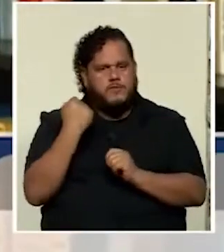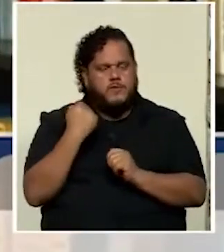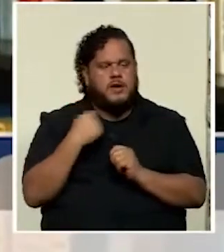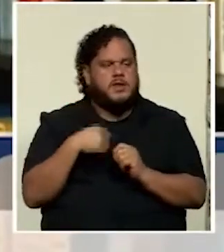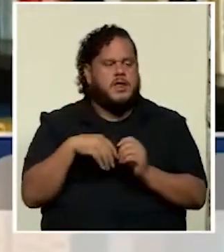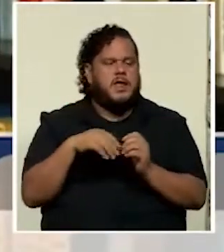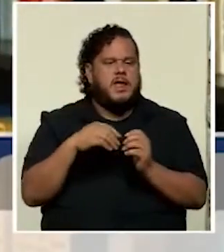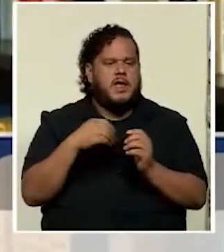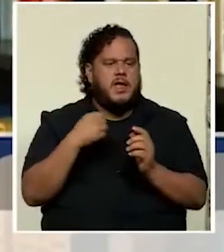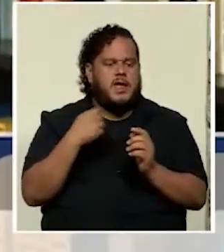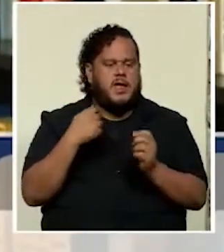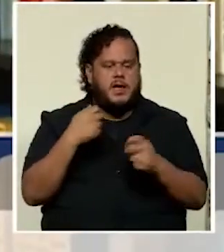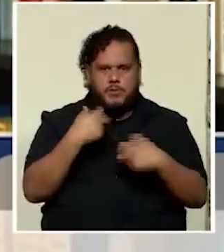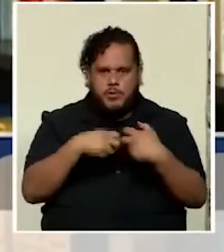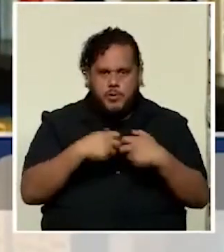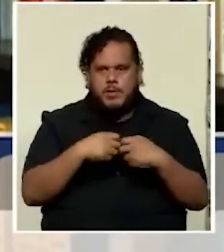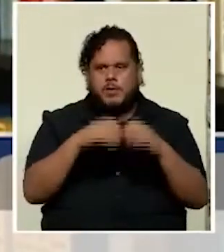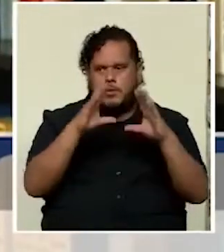apagón educativo